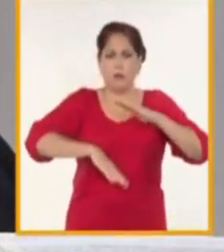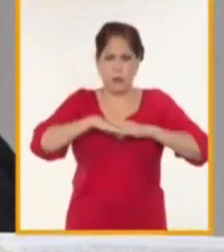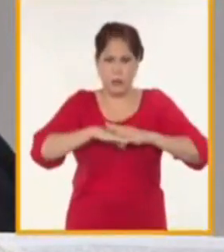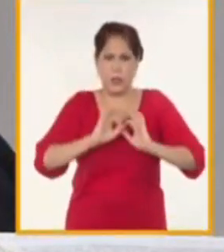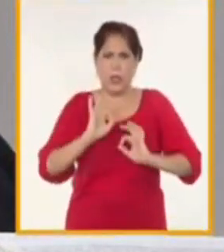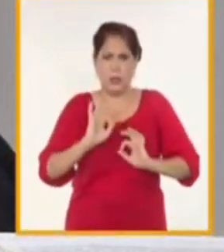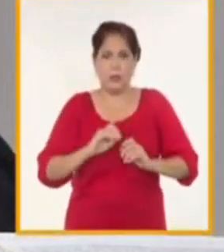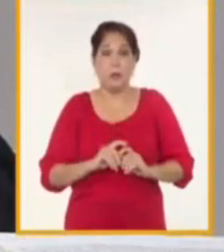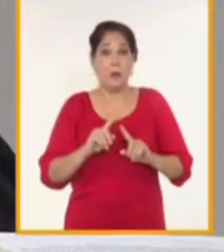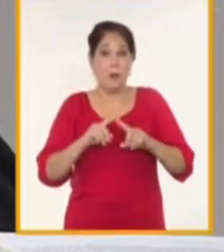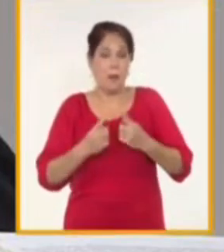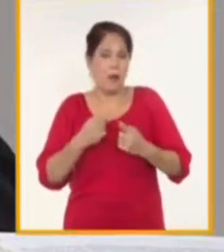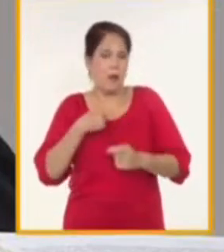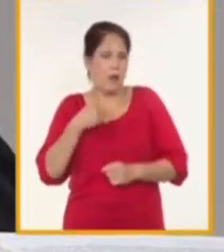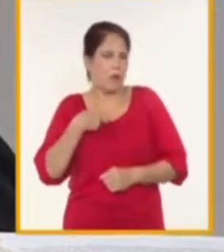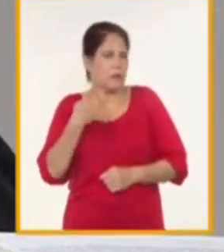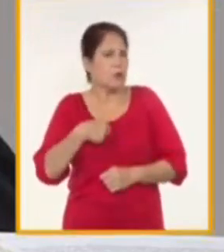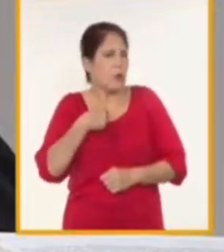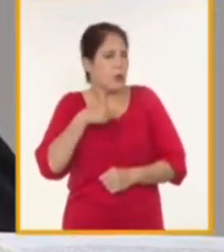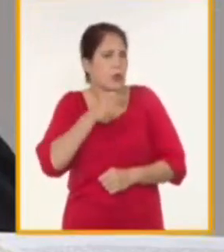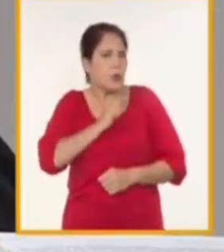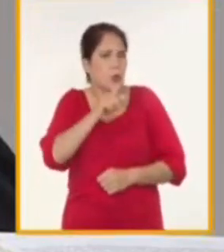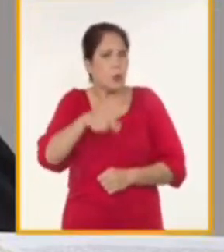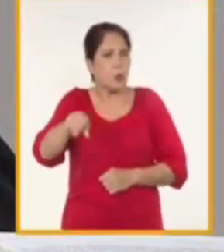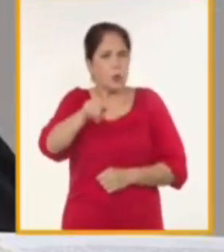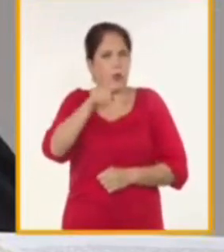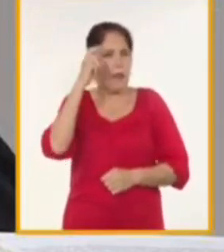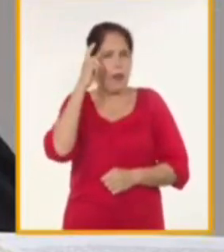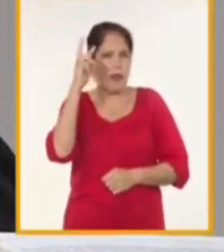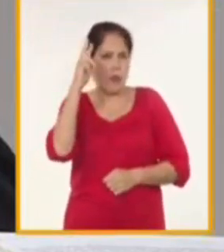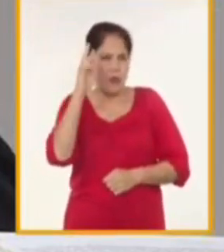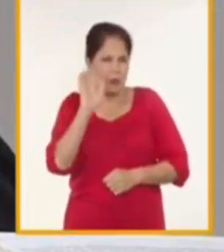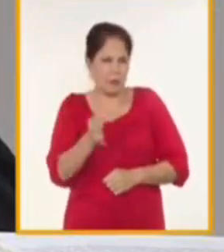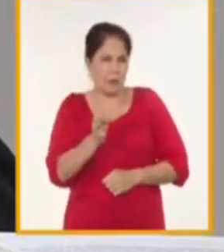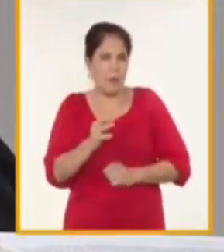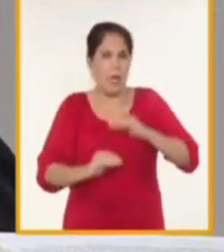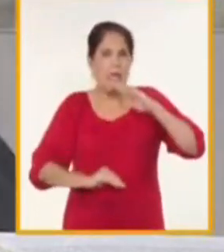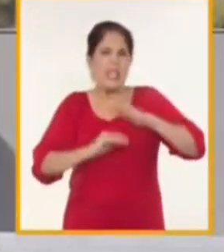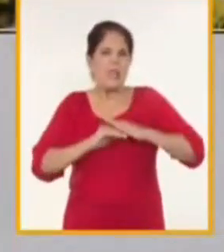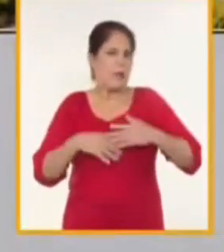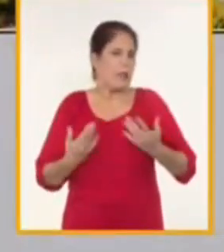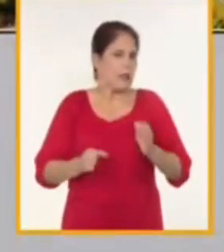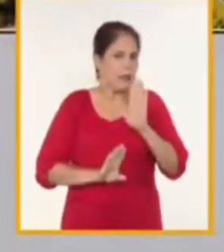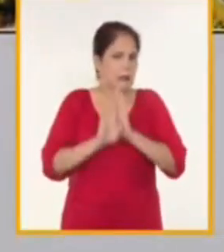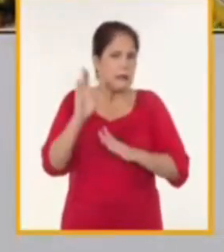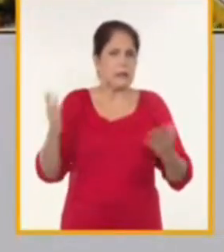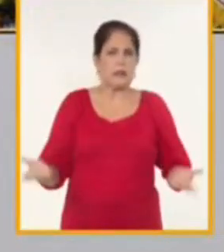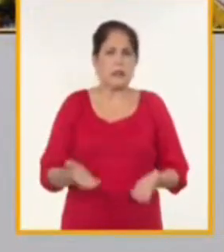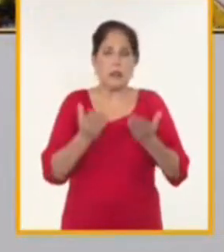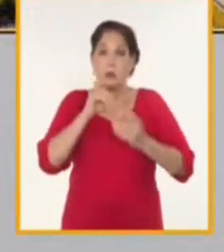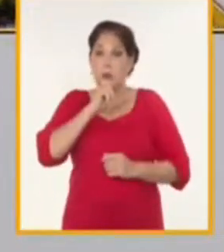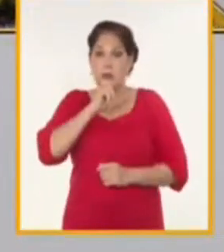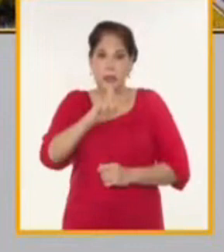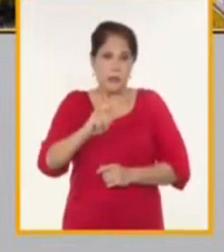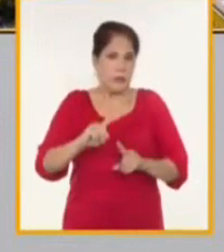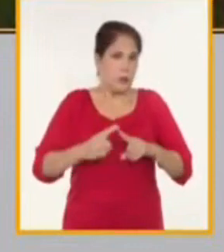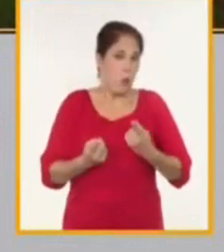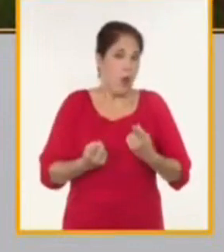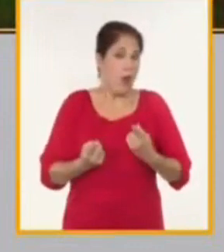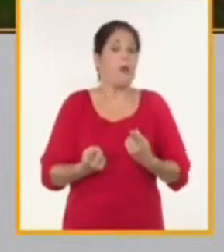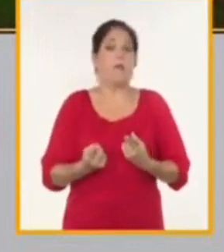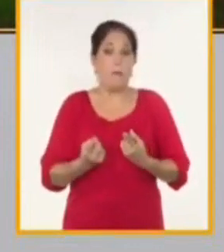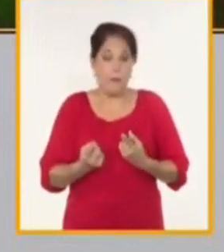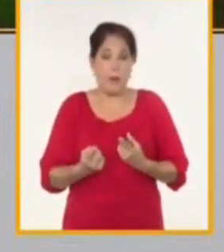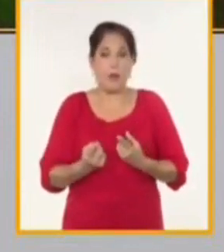Pero tenemos que recordar algo que nos limita el desarrollo, que es la